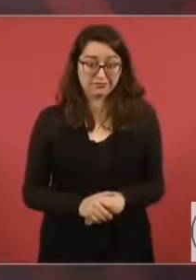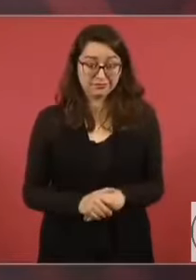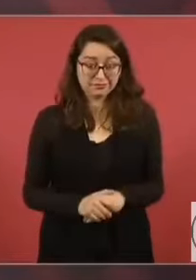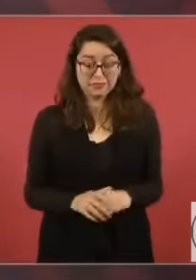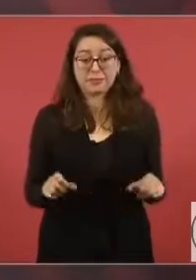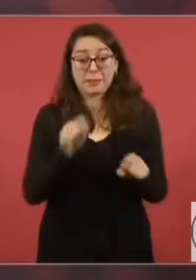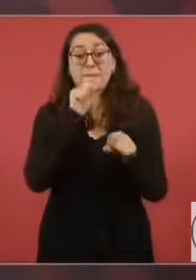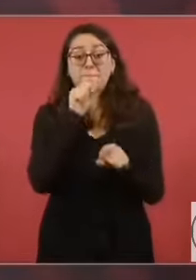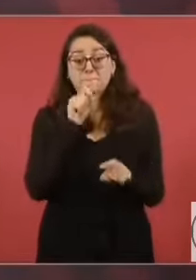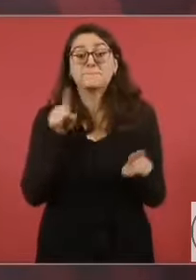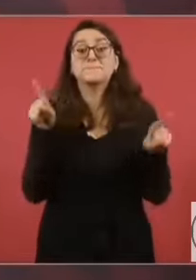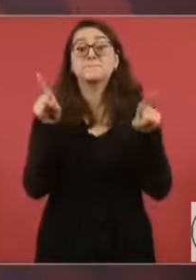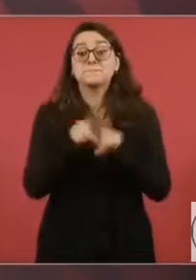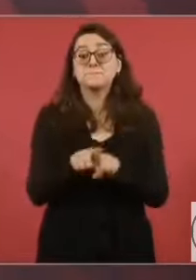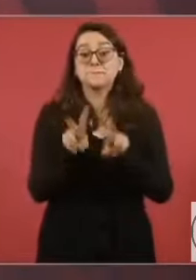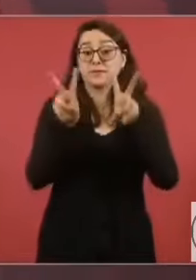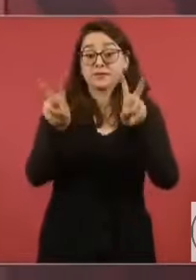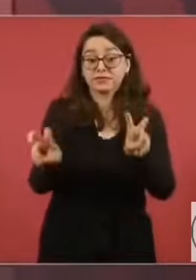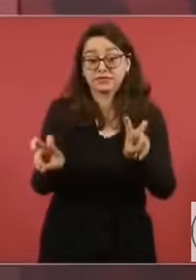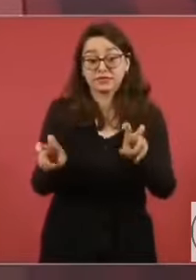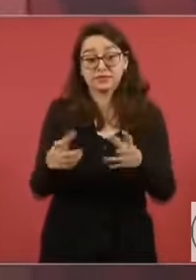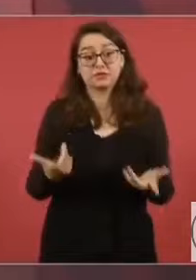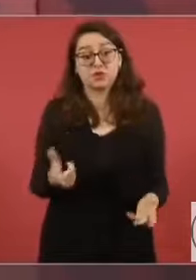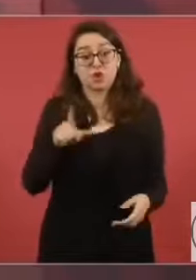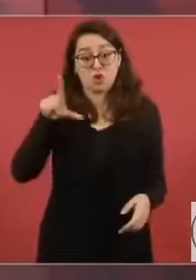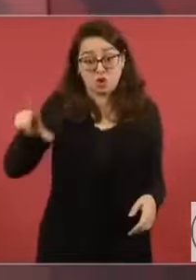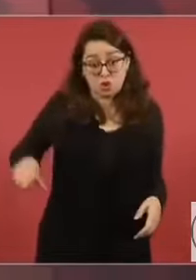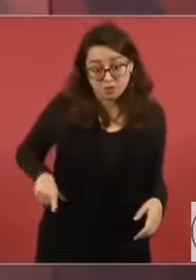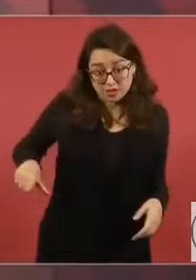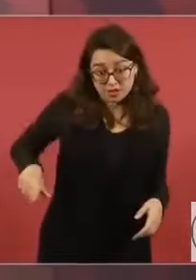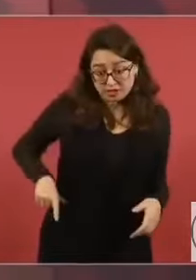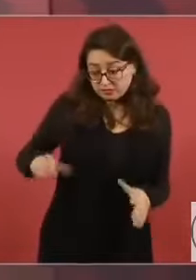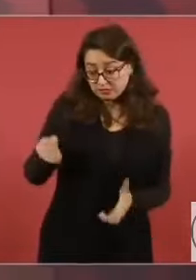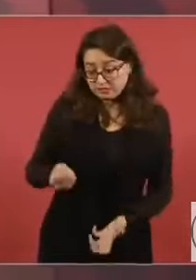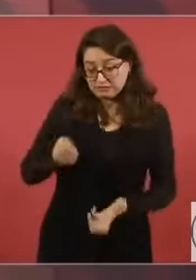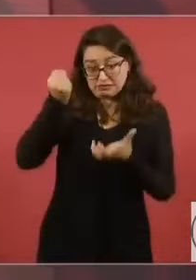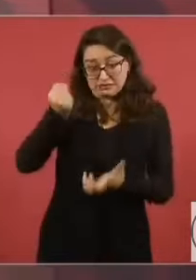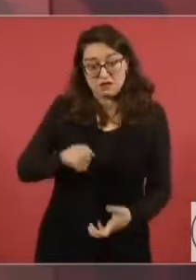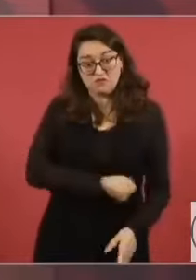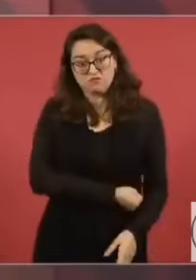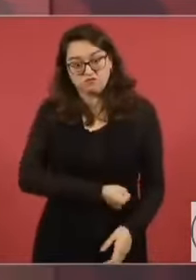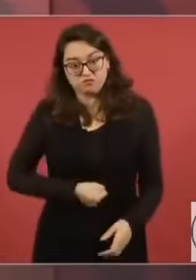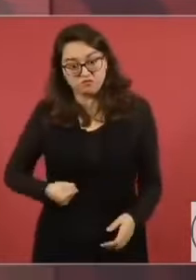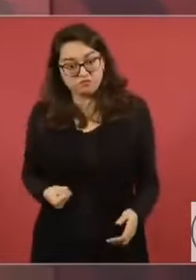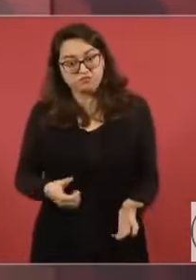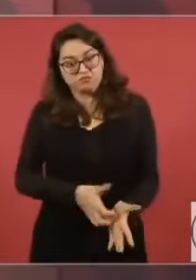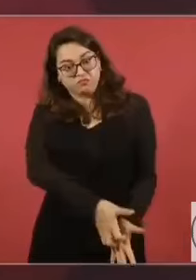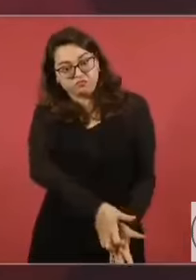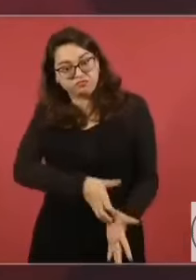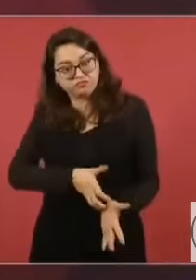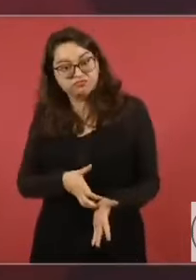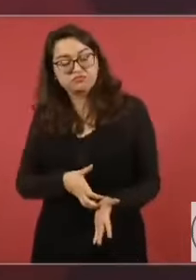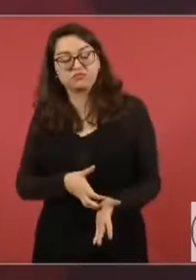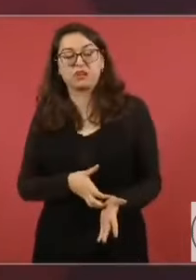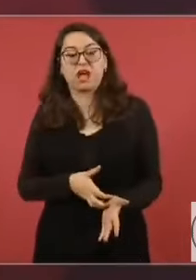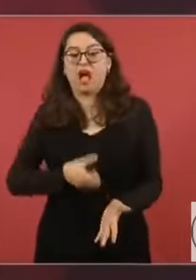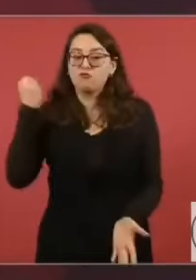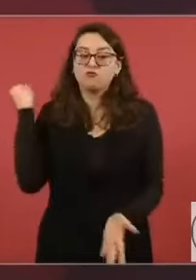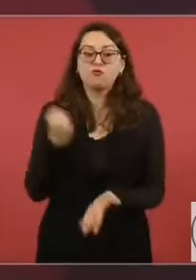Una de las iniciativas va a ser reforma, no pueden ganar eso los ministros.